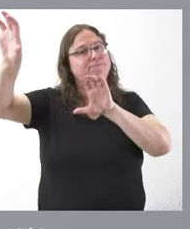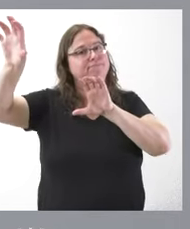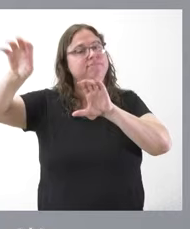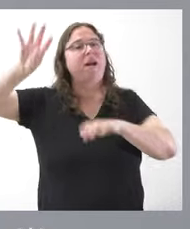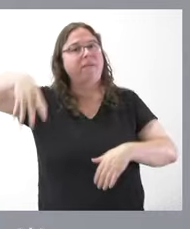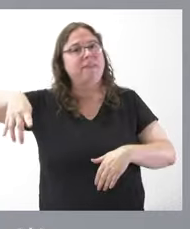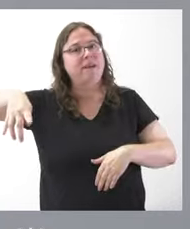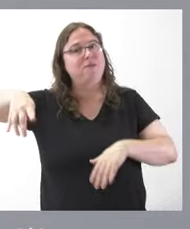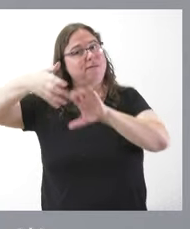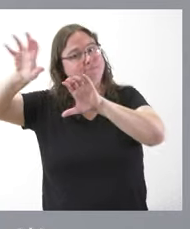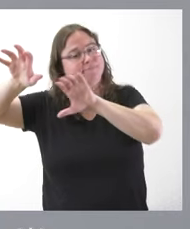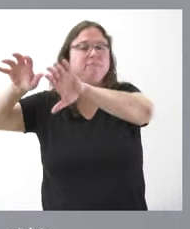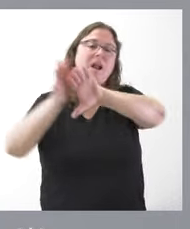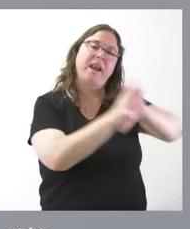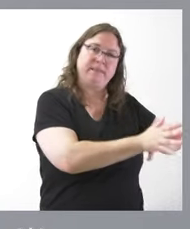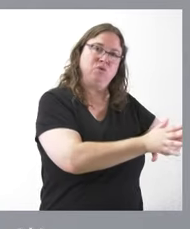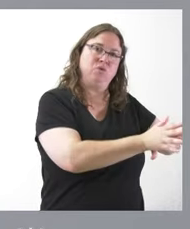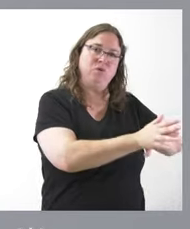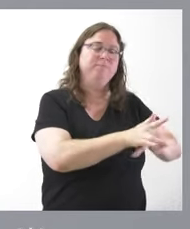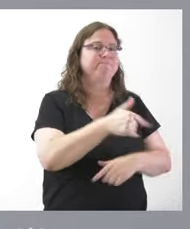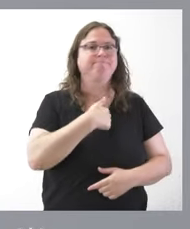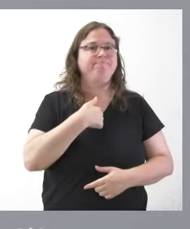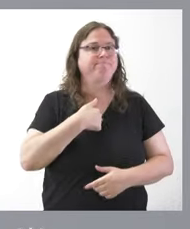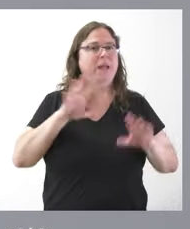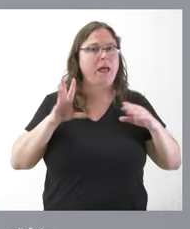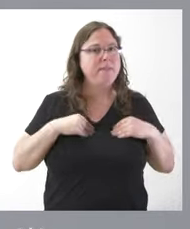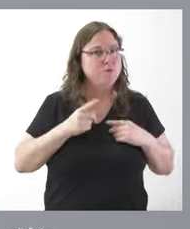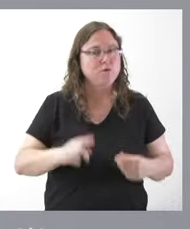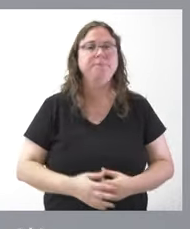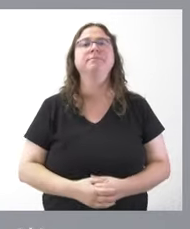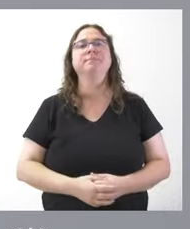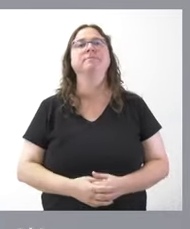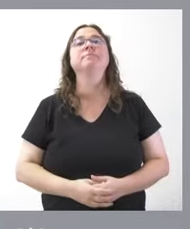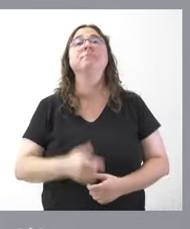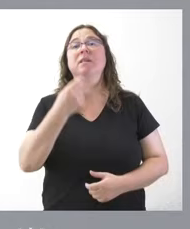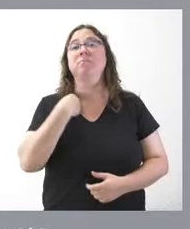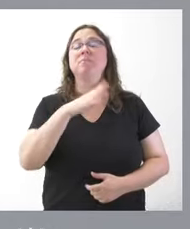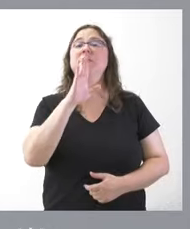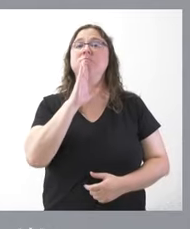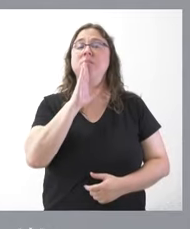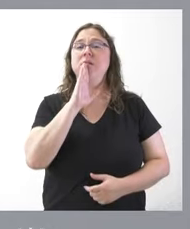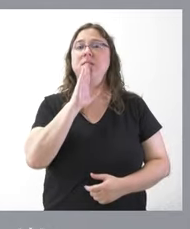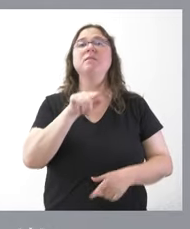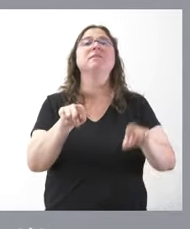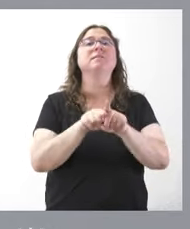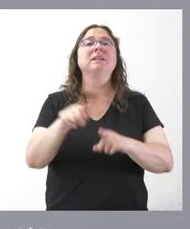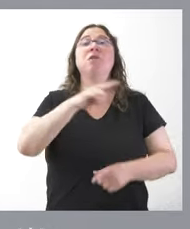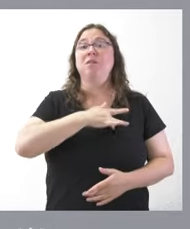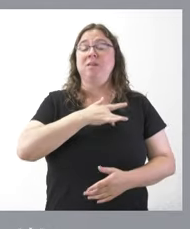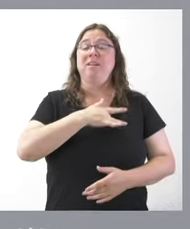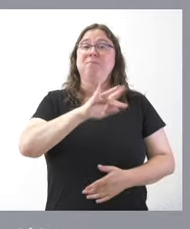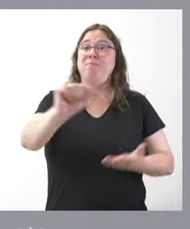y otra para el resto y esto nosotros no lo podemos aceptar porque igual que decía antes cuando hablaba de la amnistía que nosotros no podemos